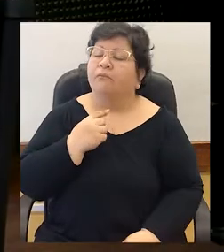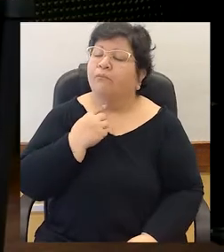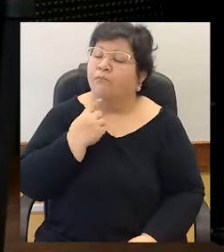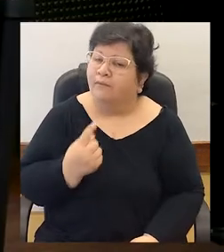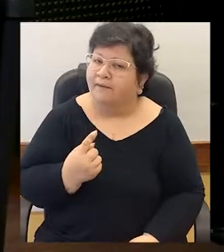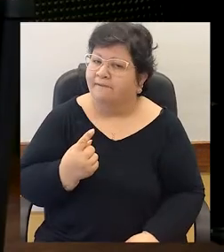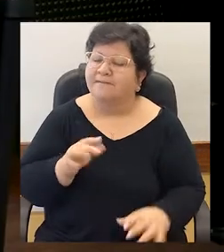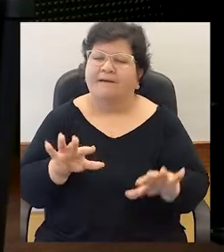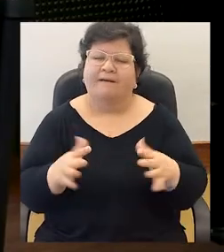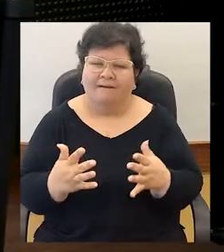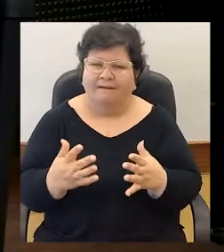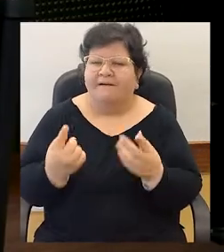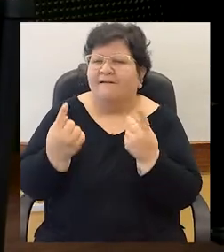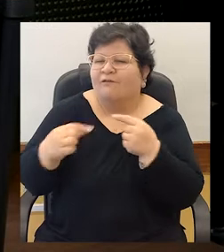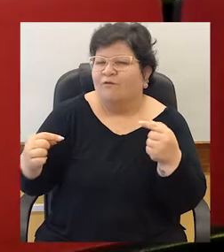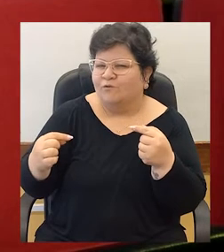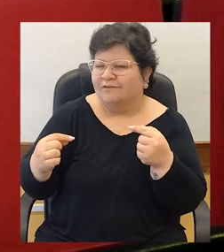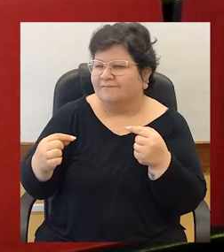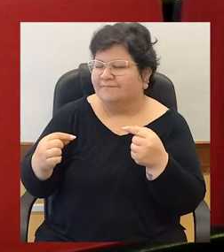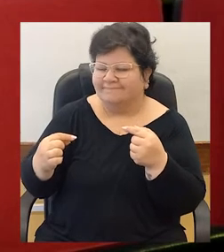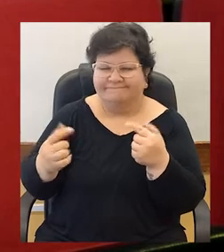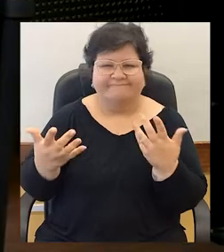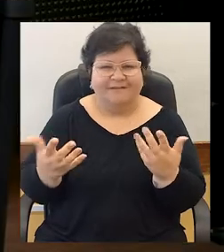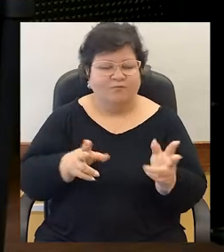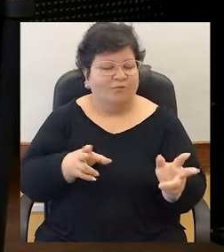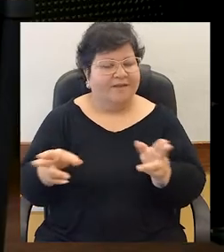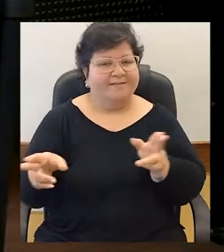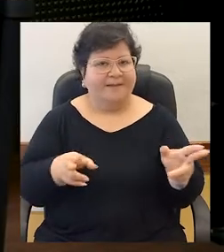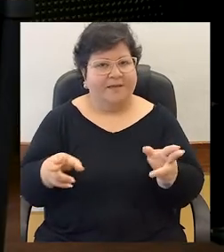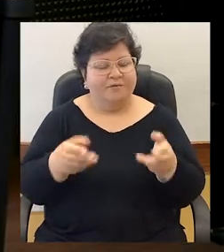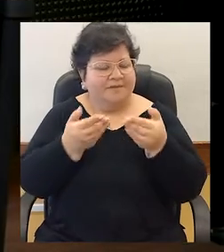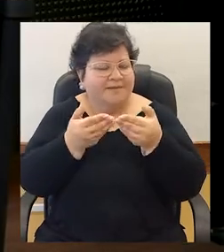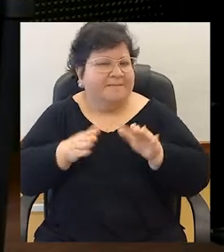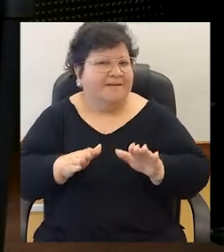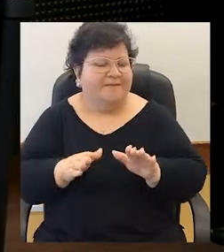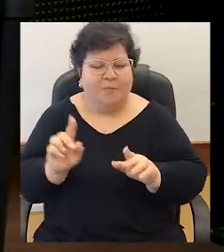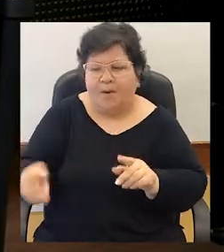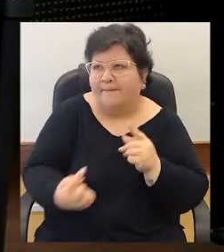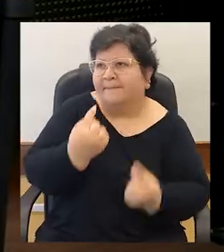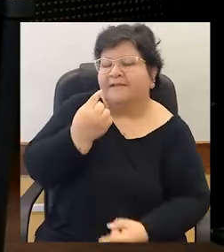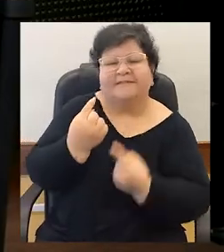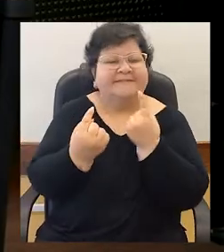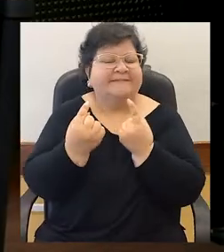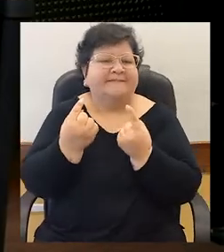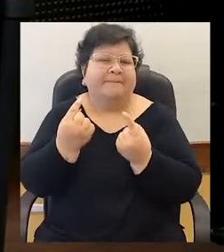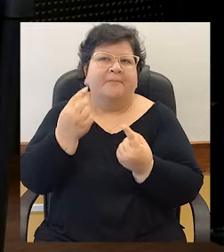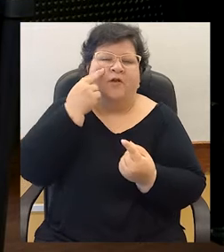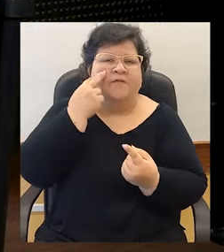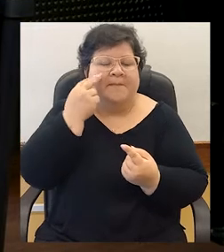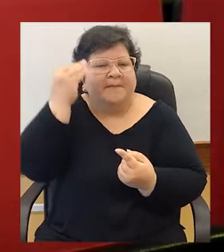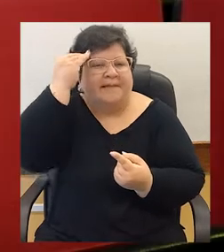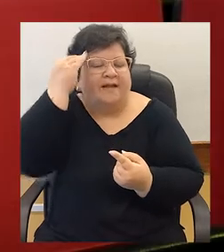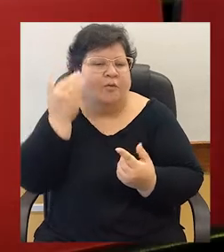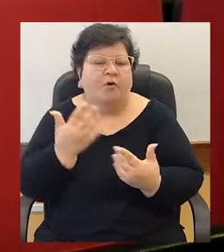a distintas cosas que nos pueden suceder. Es una etapa en la que inician o aparecen muchos trastornos mentales, como por ejemplo la depresión